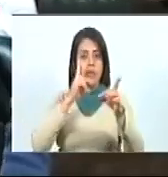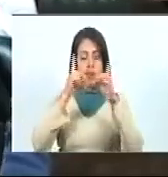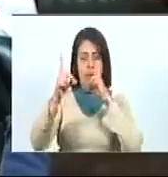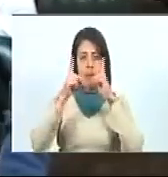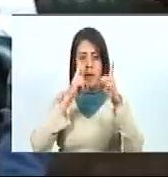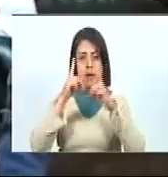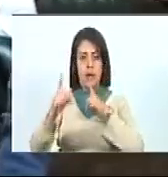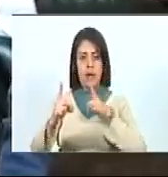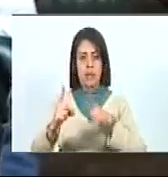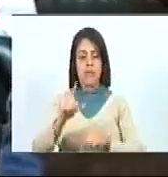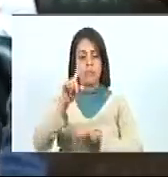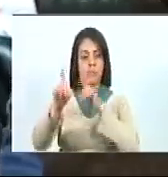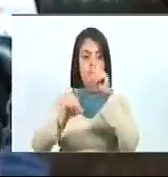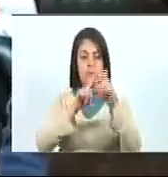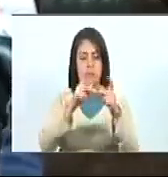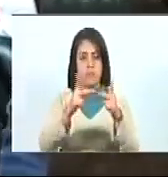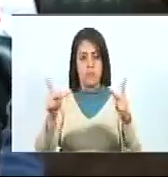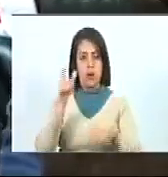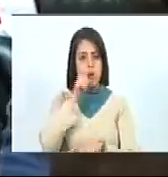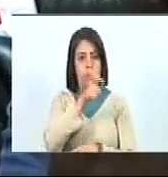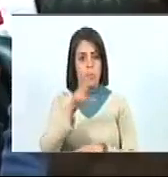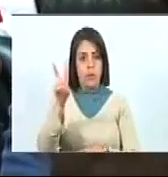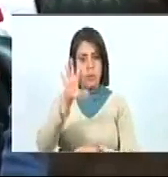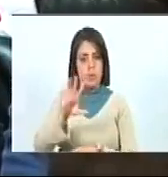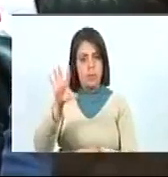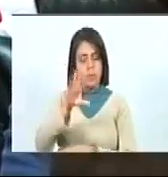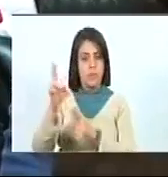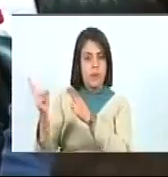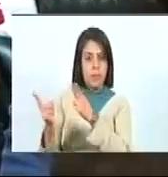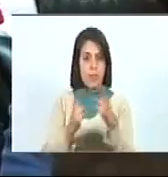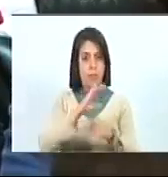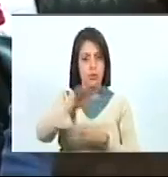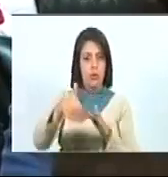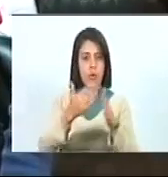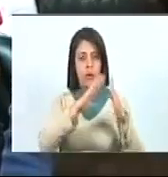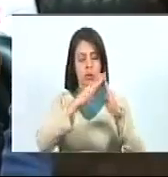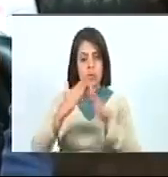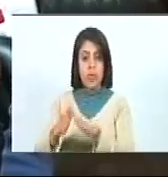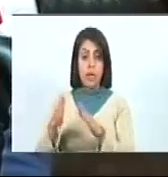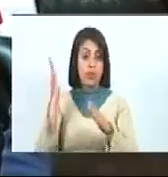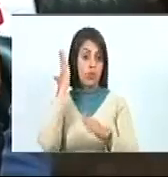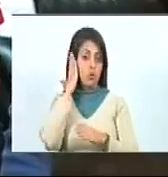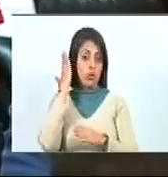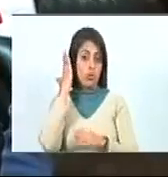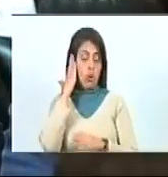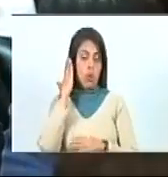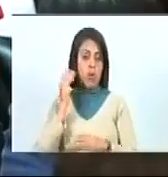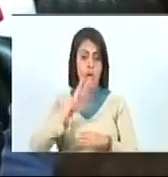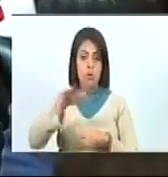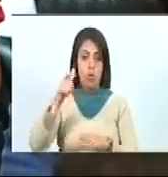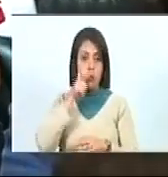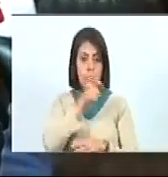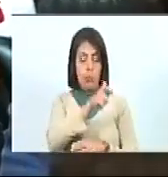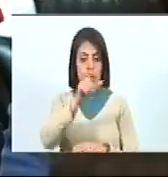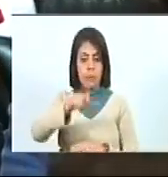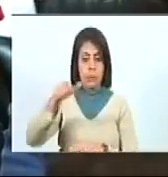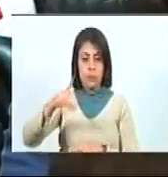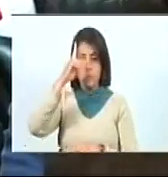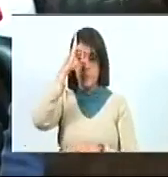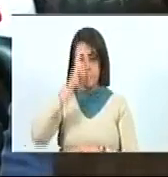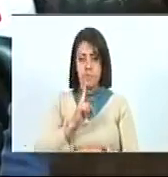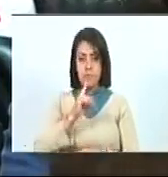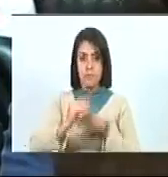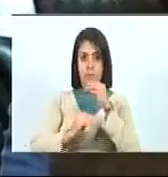en la consulta pública a nuestro pueblo venezolano. Así que invitamos a todas las comunidades sordas, a toda la población venezolana, a las personas con discapacidad